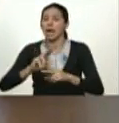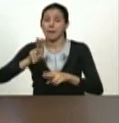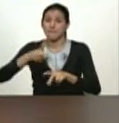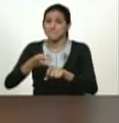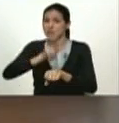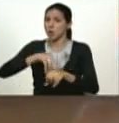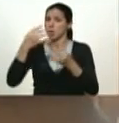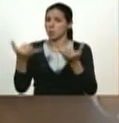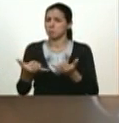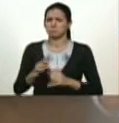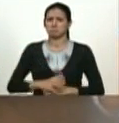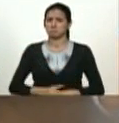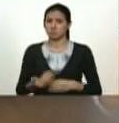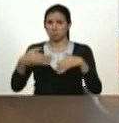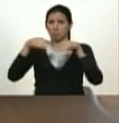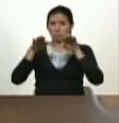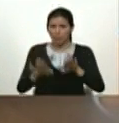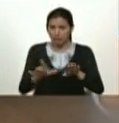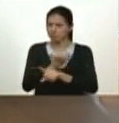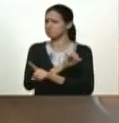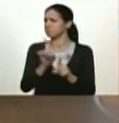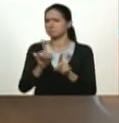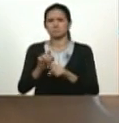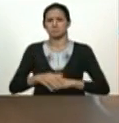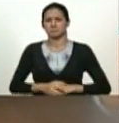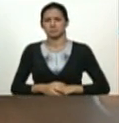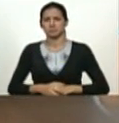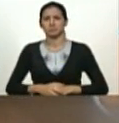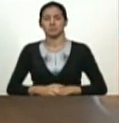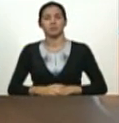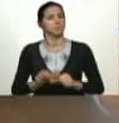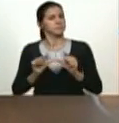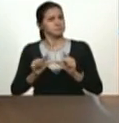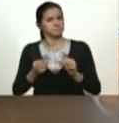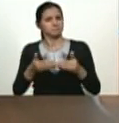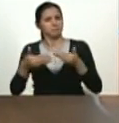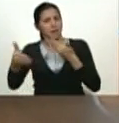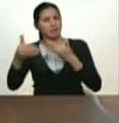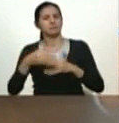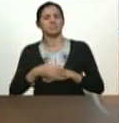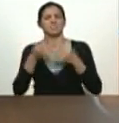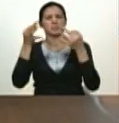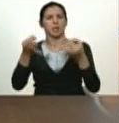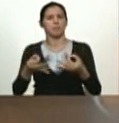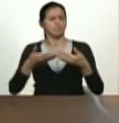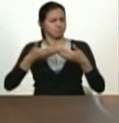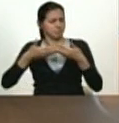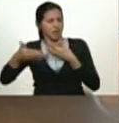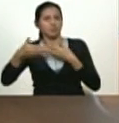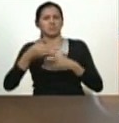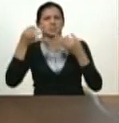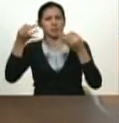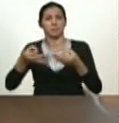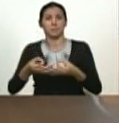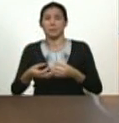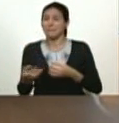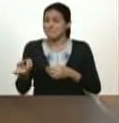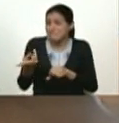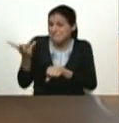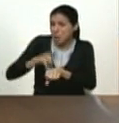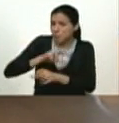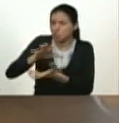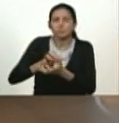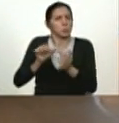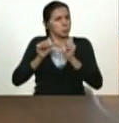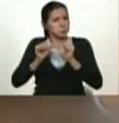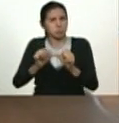sabotaje pero a mí no me va a parar eso yo voy para adelante siempre y si hay más dificultades con más fuerza